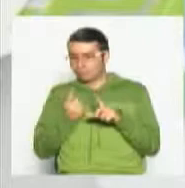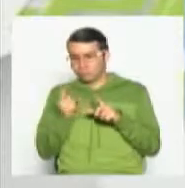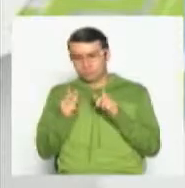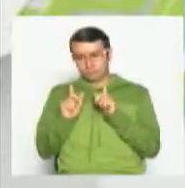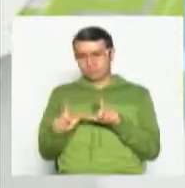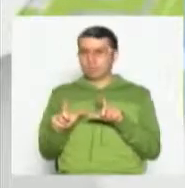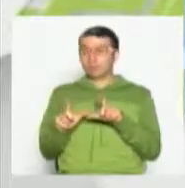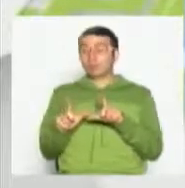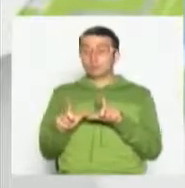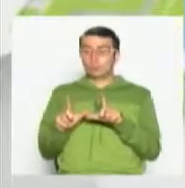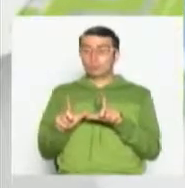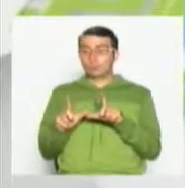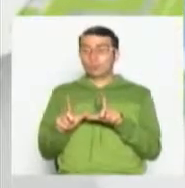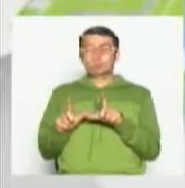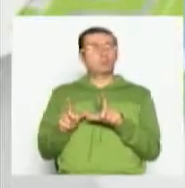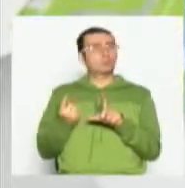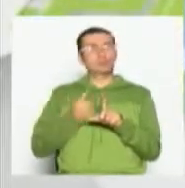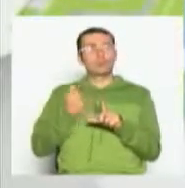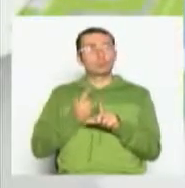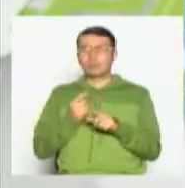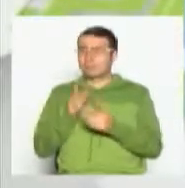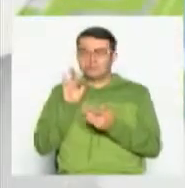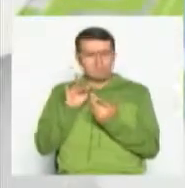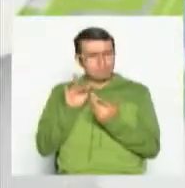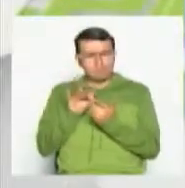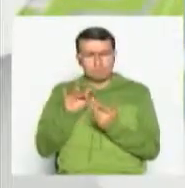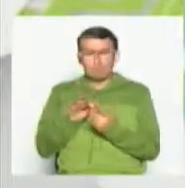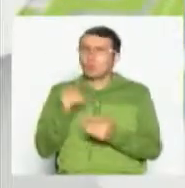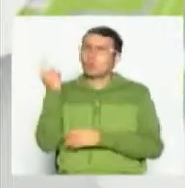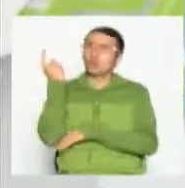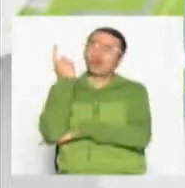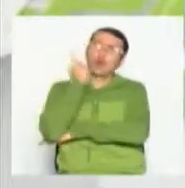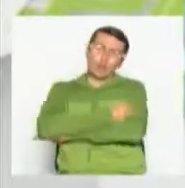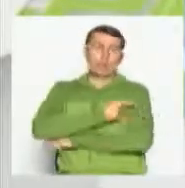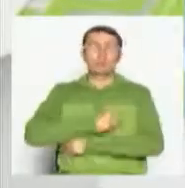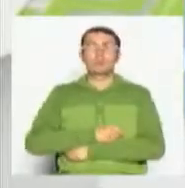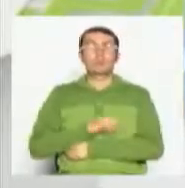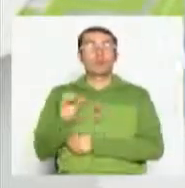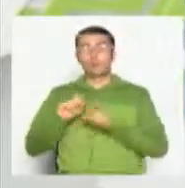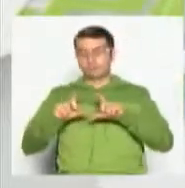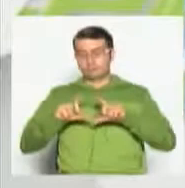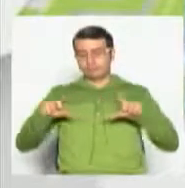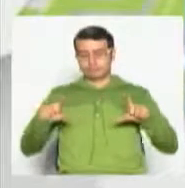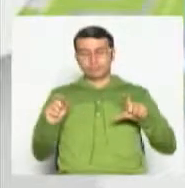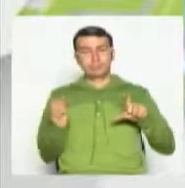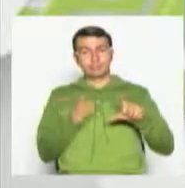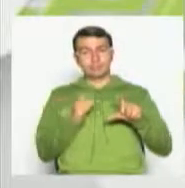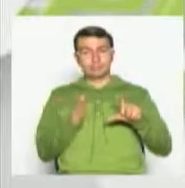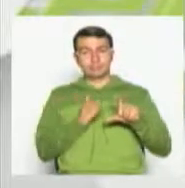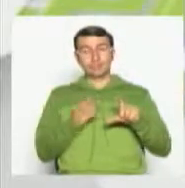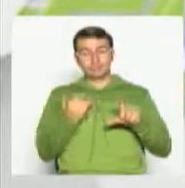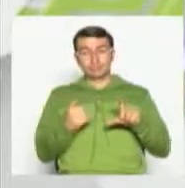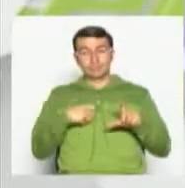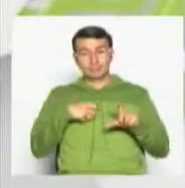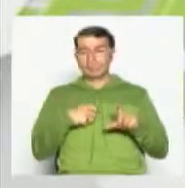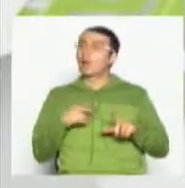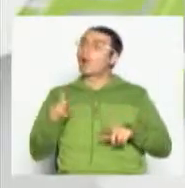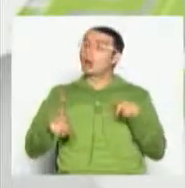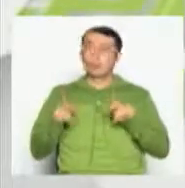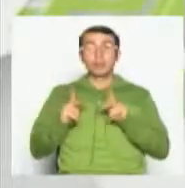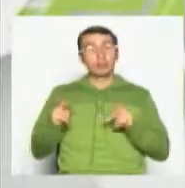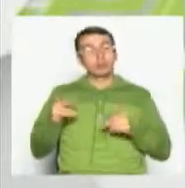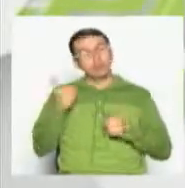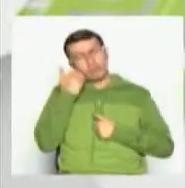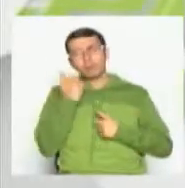son pegados a los aparáticos estos o a su computador o a su tablet y realmente he tenido pacientes